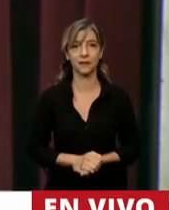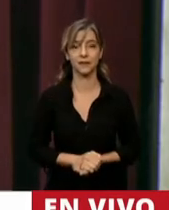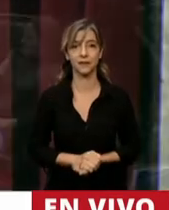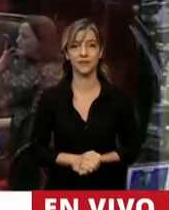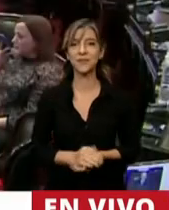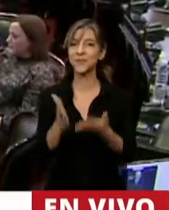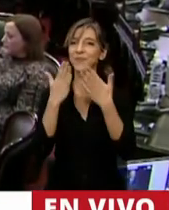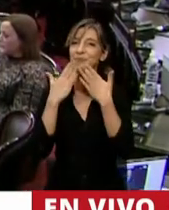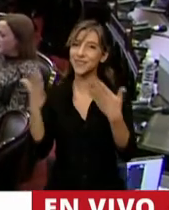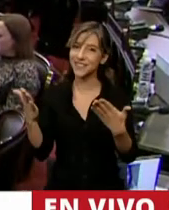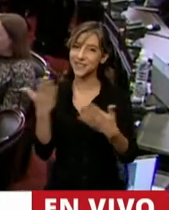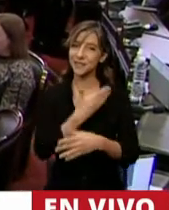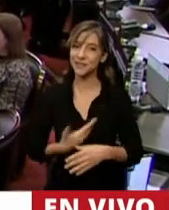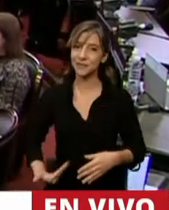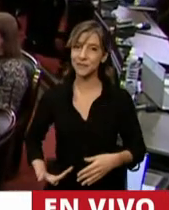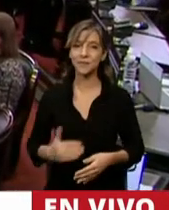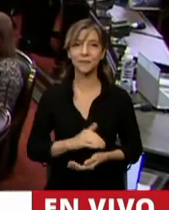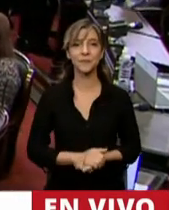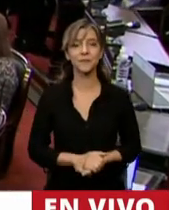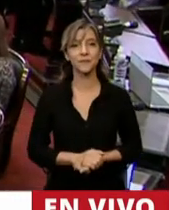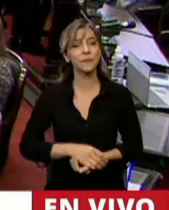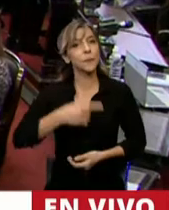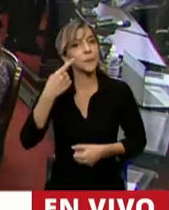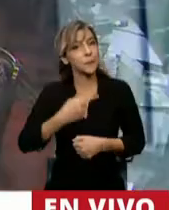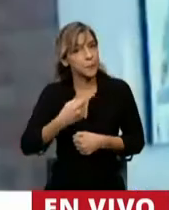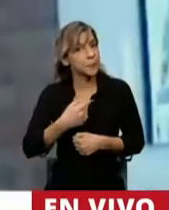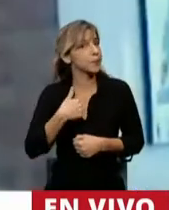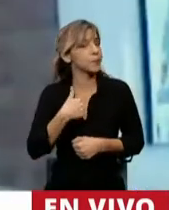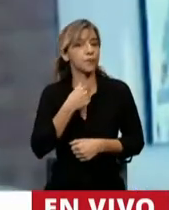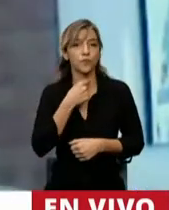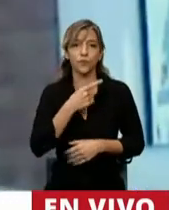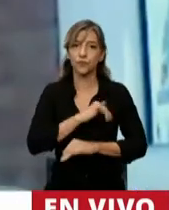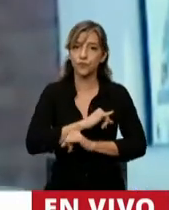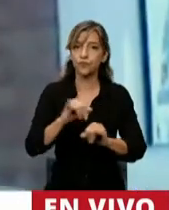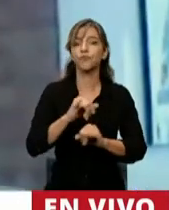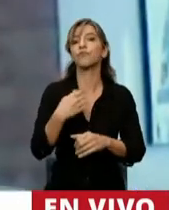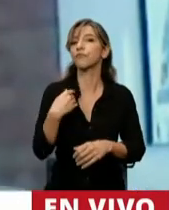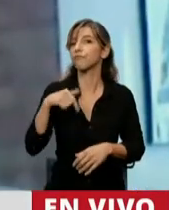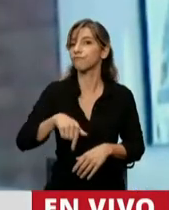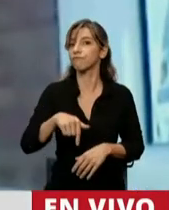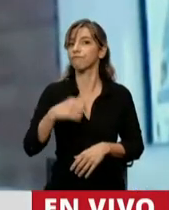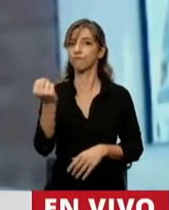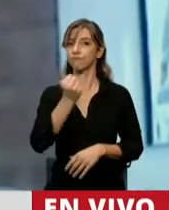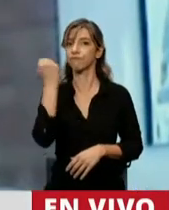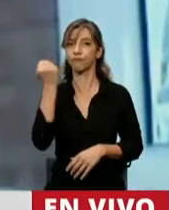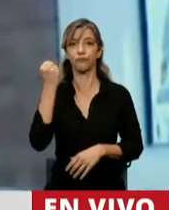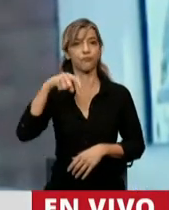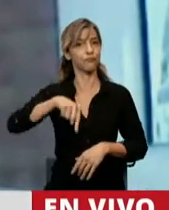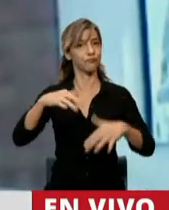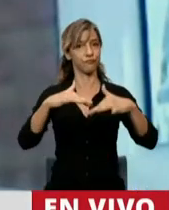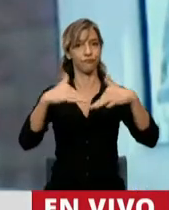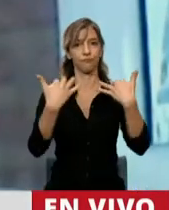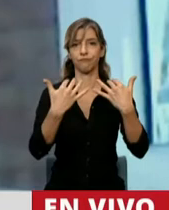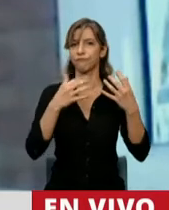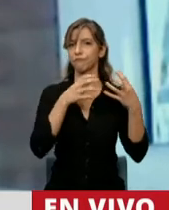Muchísimas gracias señor Presidente. En primer lugar quiero destacar que estemos tratando en este recinto este proyecto,